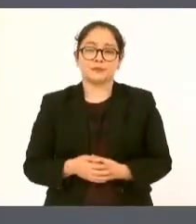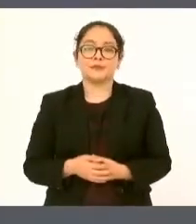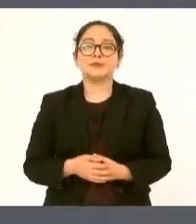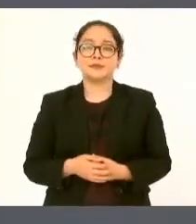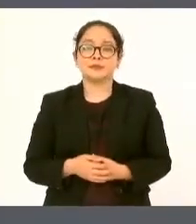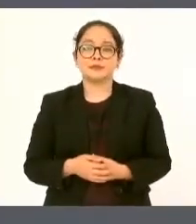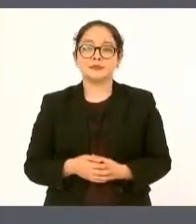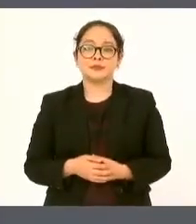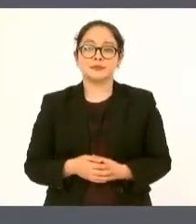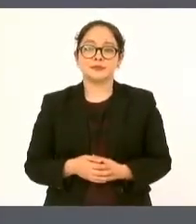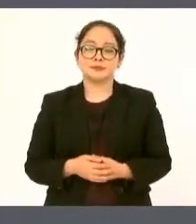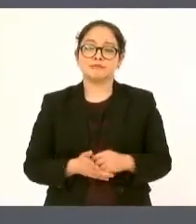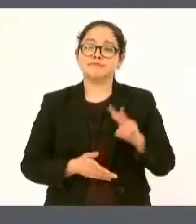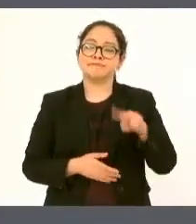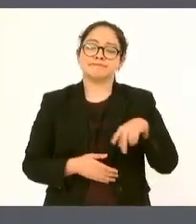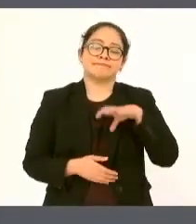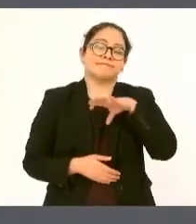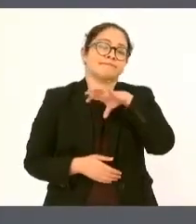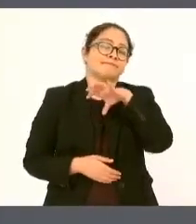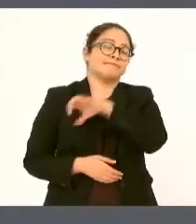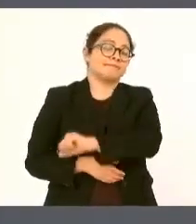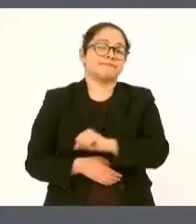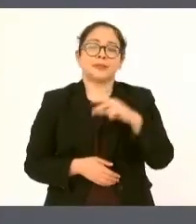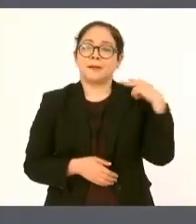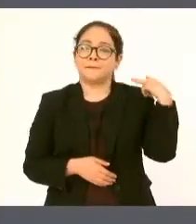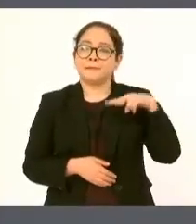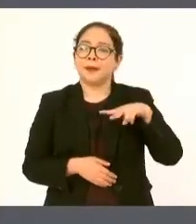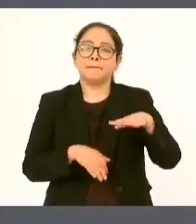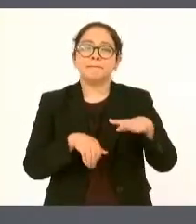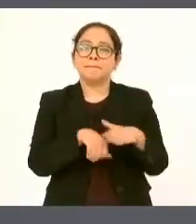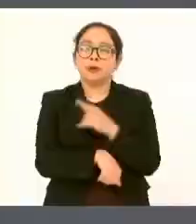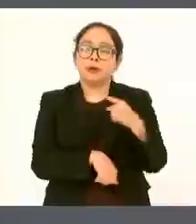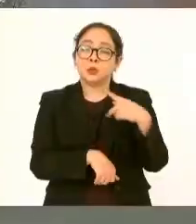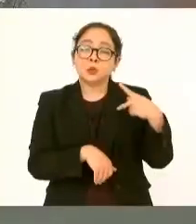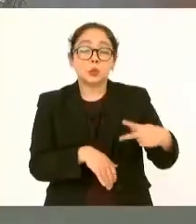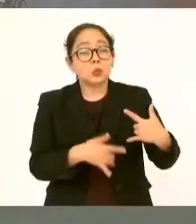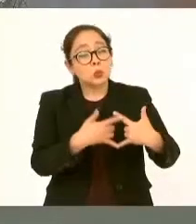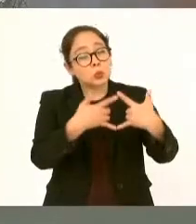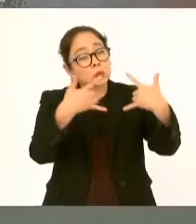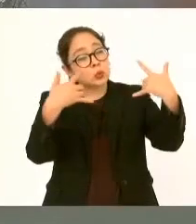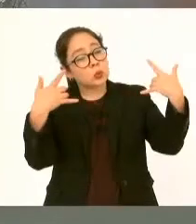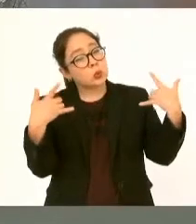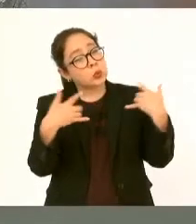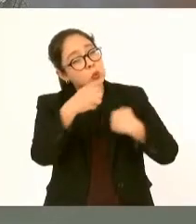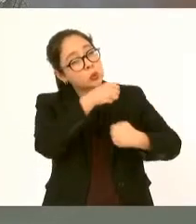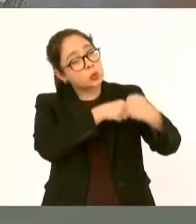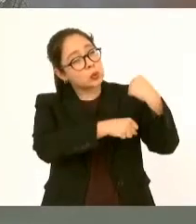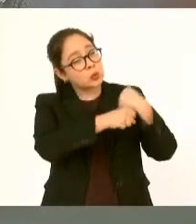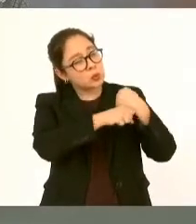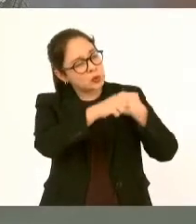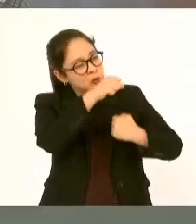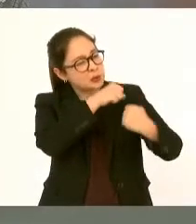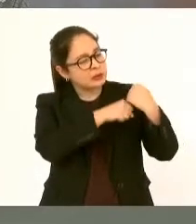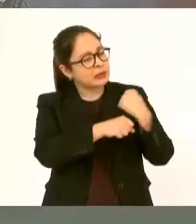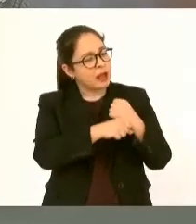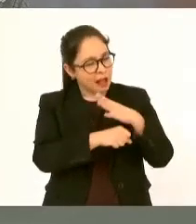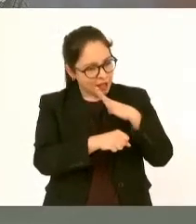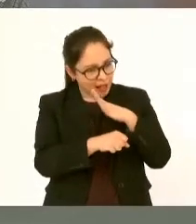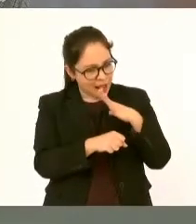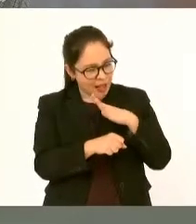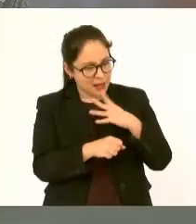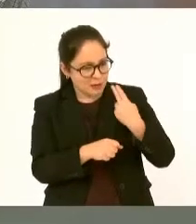el puerto de veracruz por la historia de defensa de nuestra